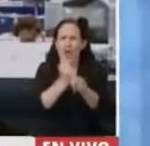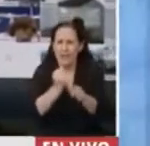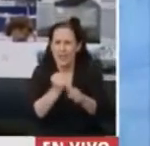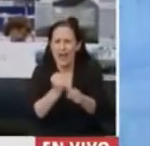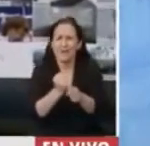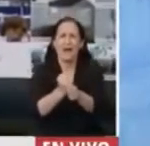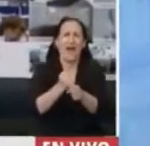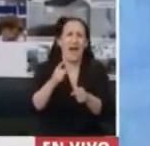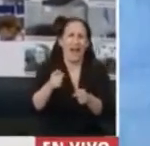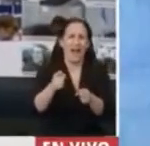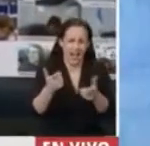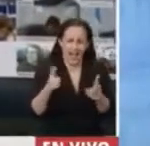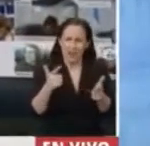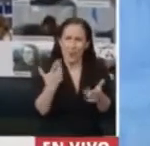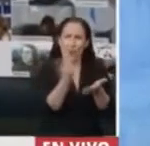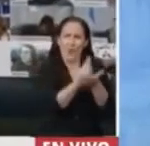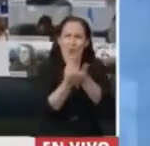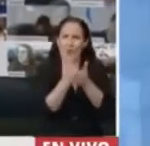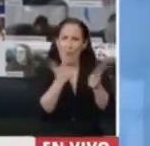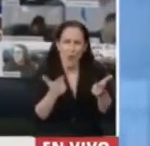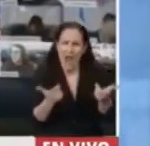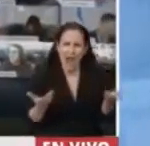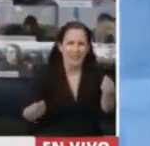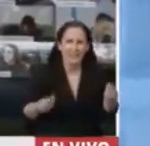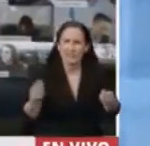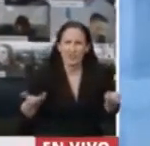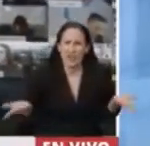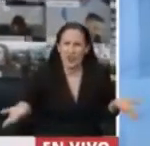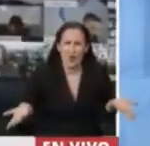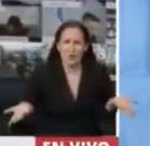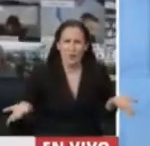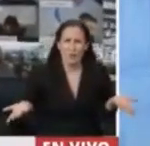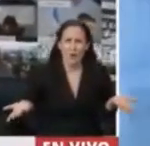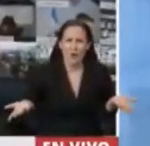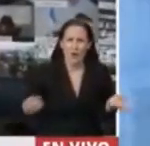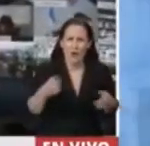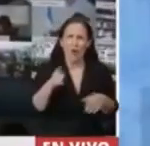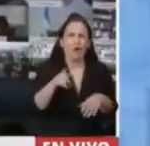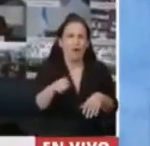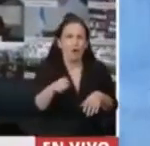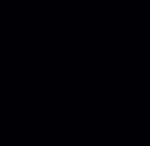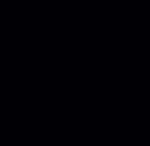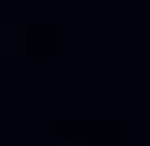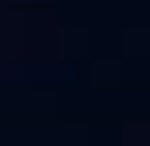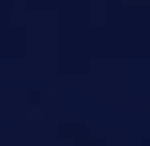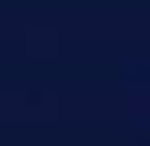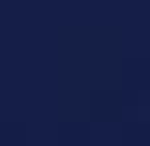trabajadoras sin representantes que defiendan sus intereses y que por ende defiendan el rol del Estado.